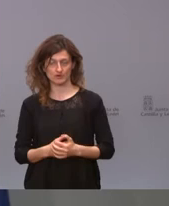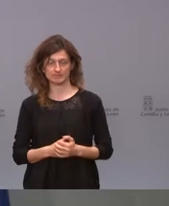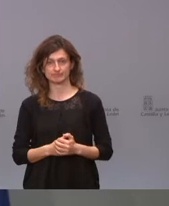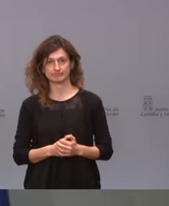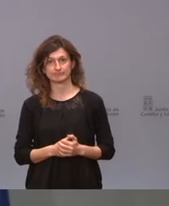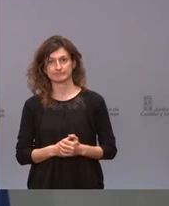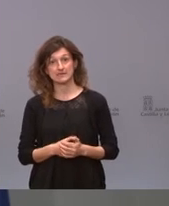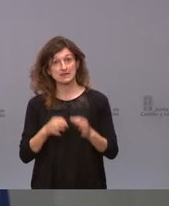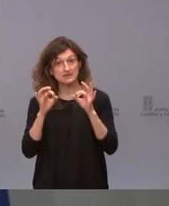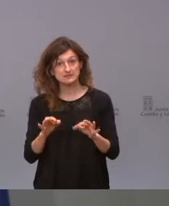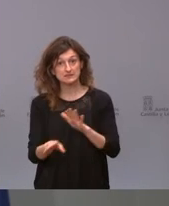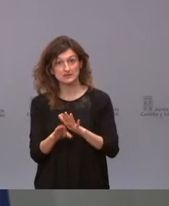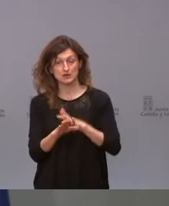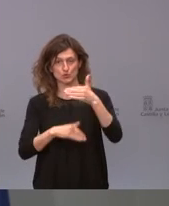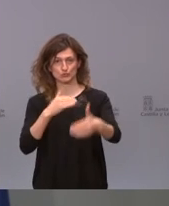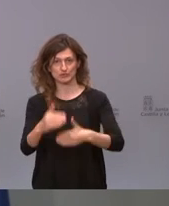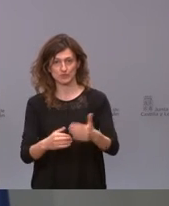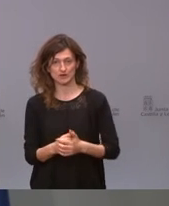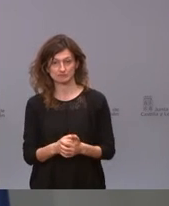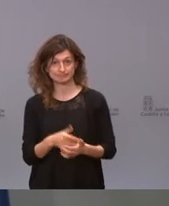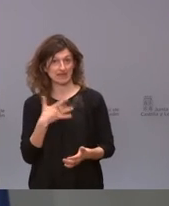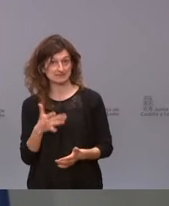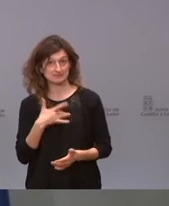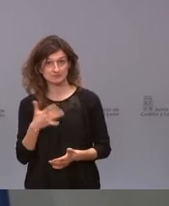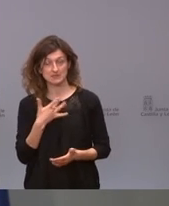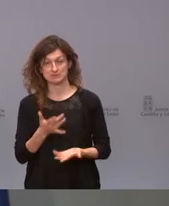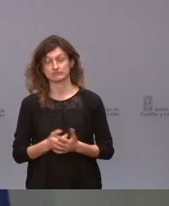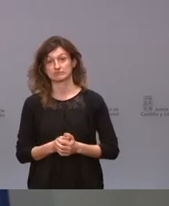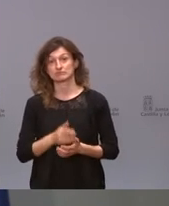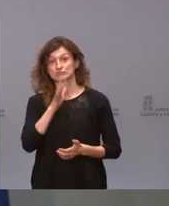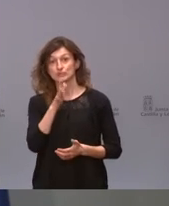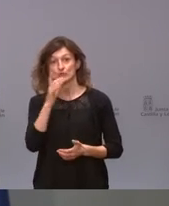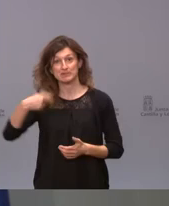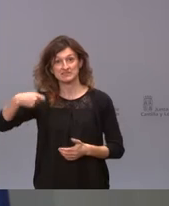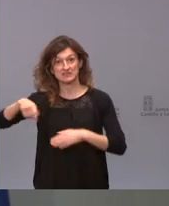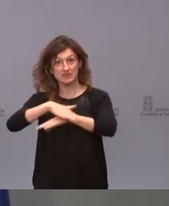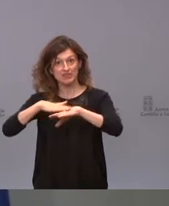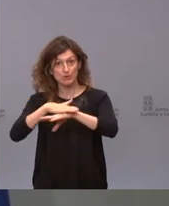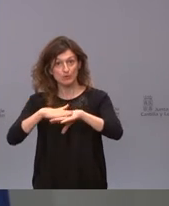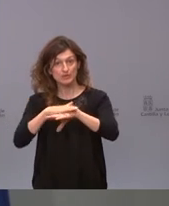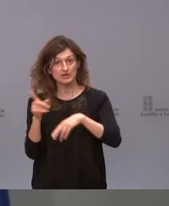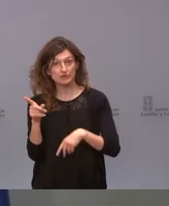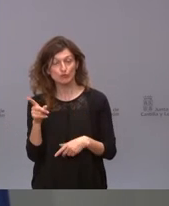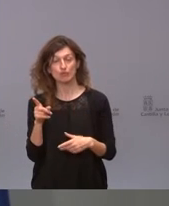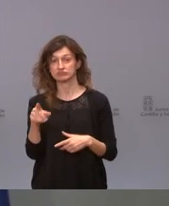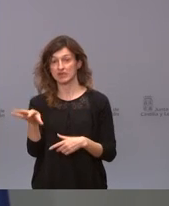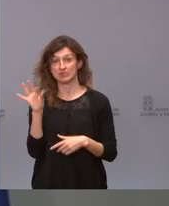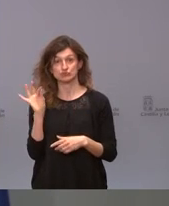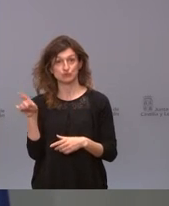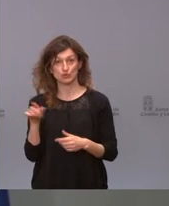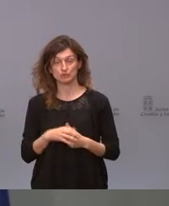vamos a seguir desgraciadamente vamos a seguir así porque el presidente del gobierno ha decidido